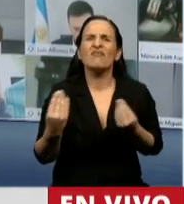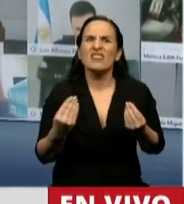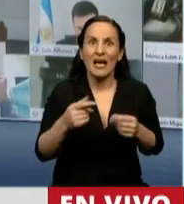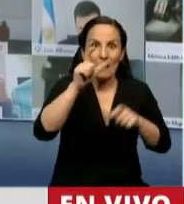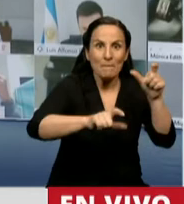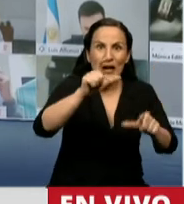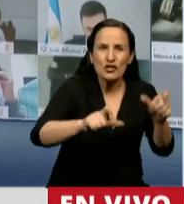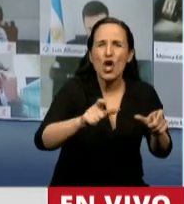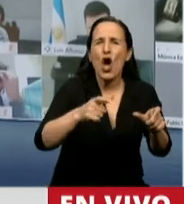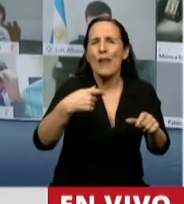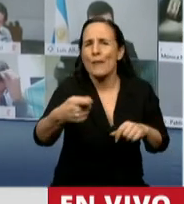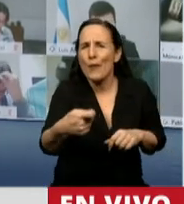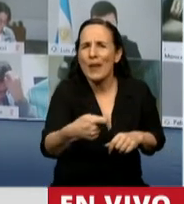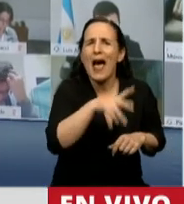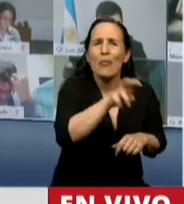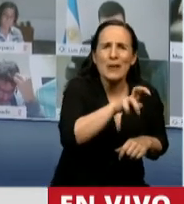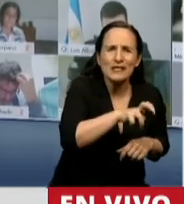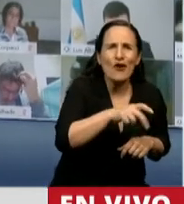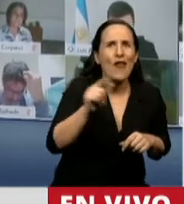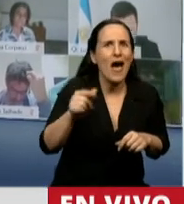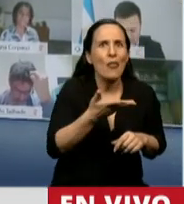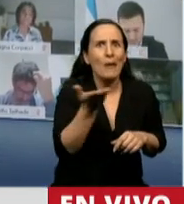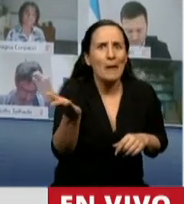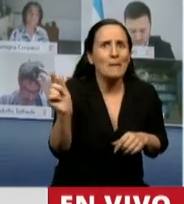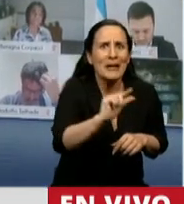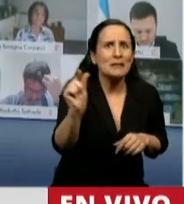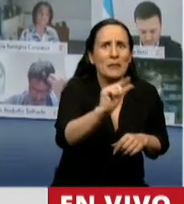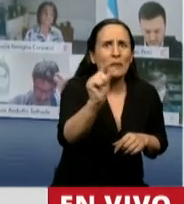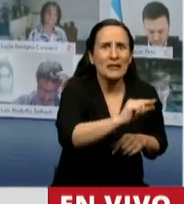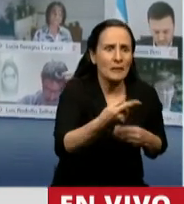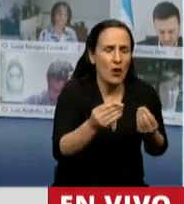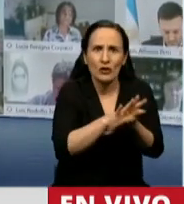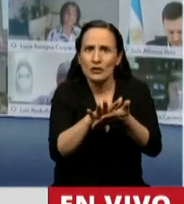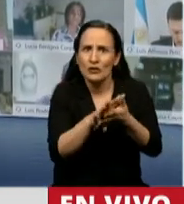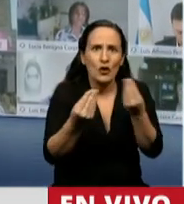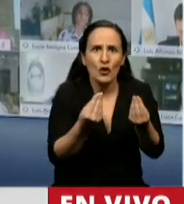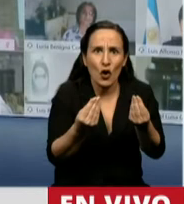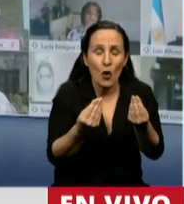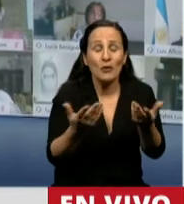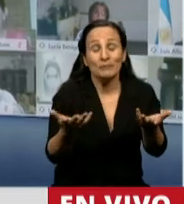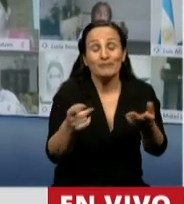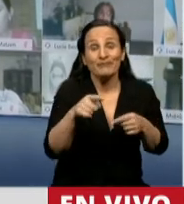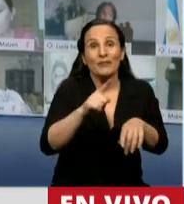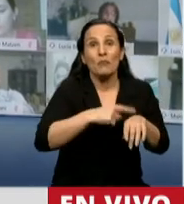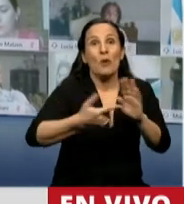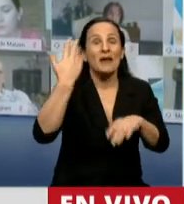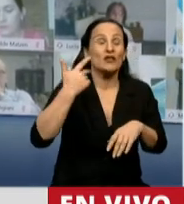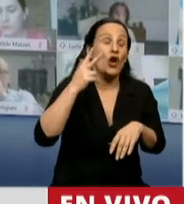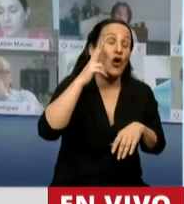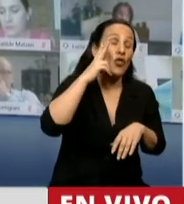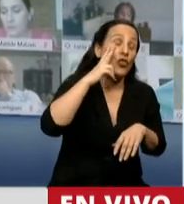jubilados y los pensionados. Tiene, como consecuencia de la situación económica del 2018 y